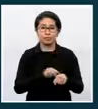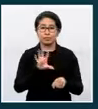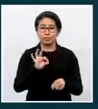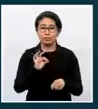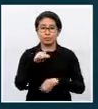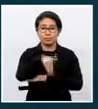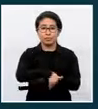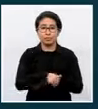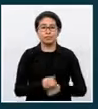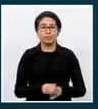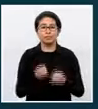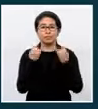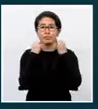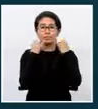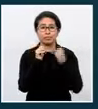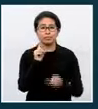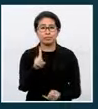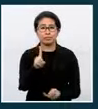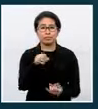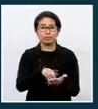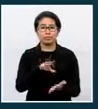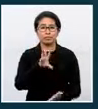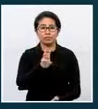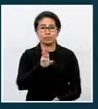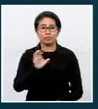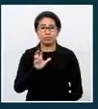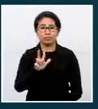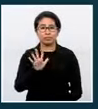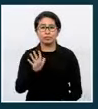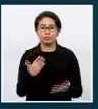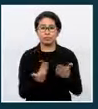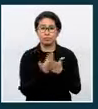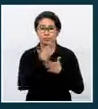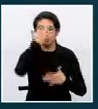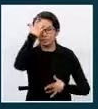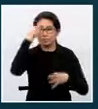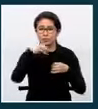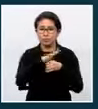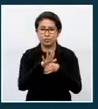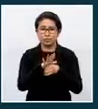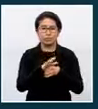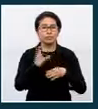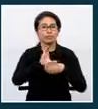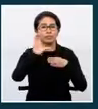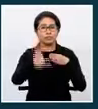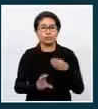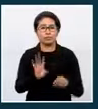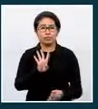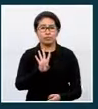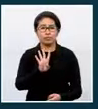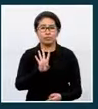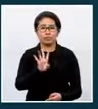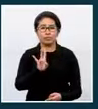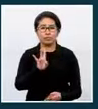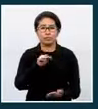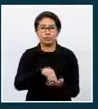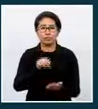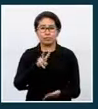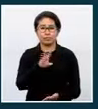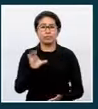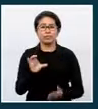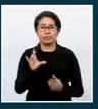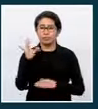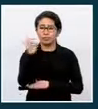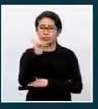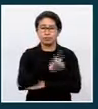se reportan 1.635 nuevos contagios de coronavirus, teniendo un total de 47.200 personas contagiadas en